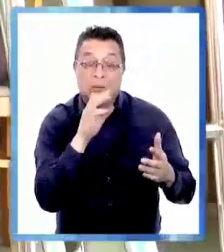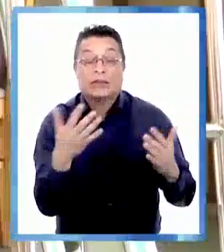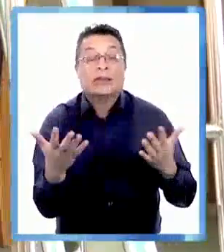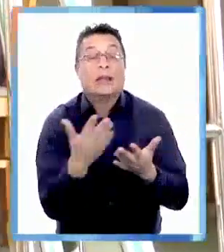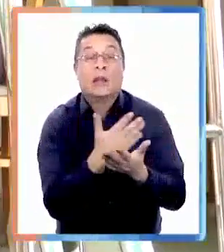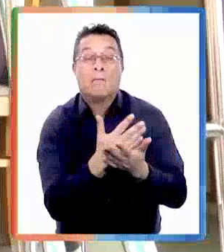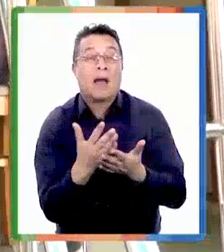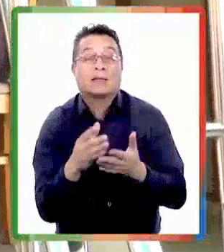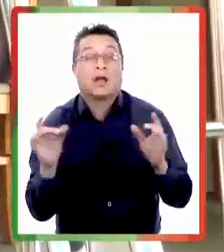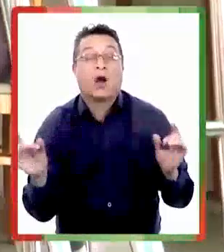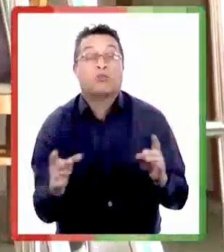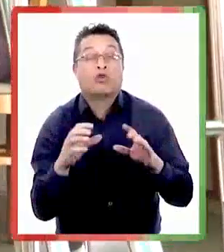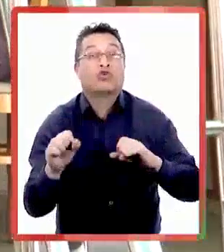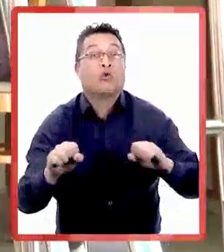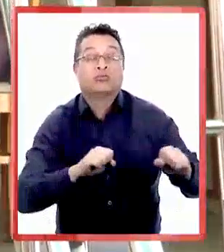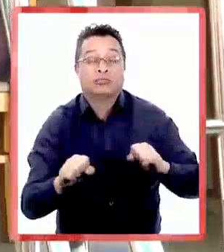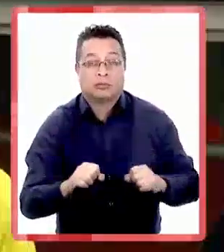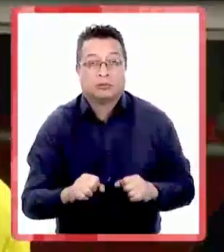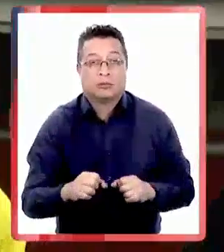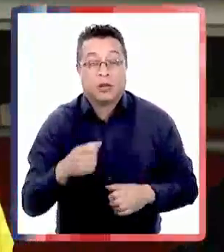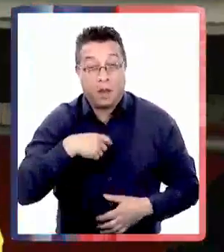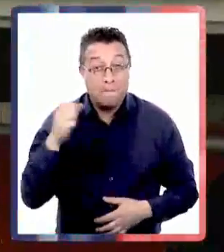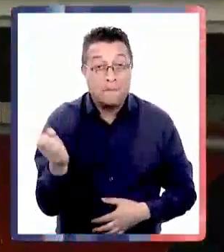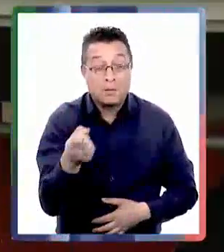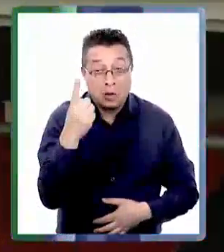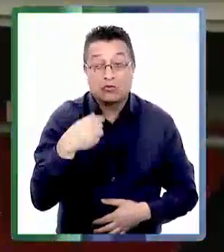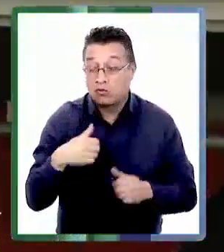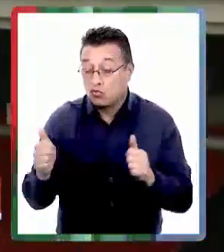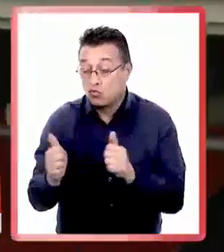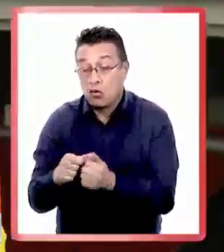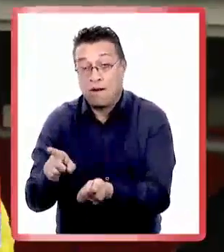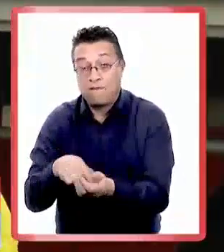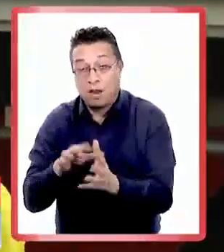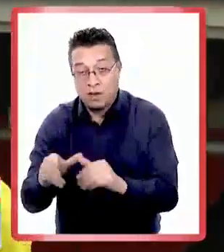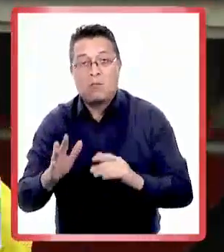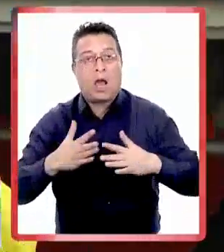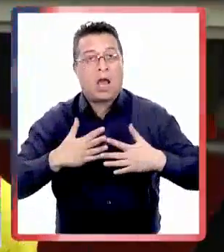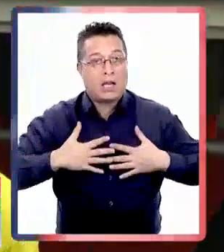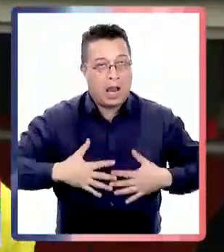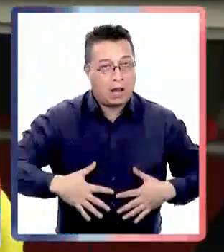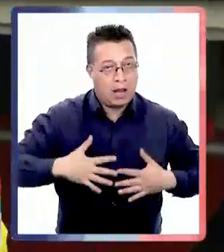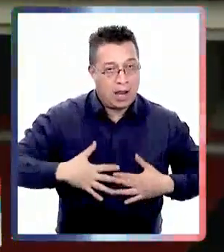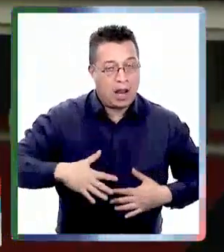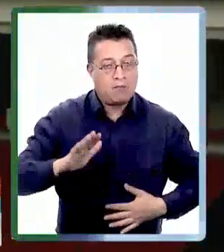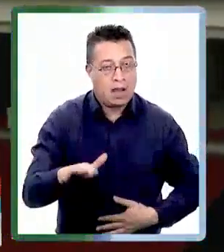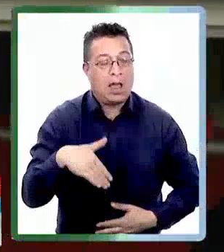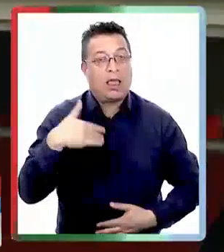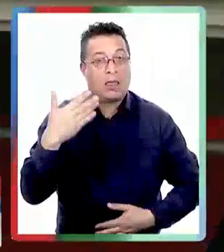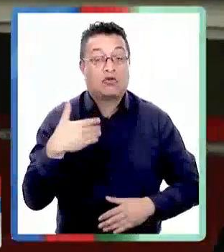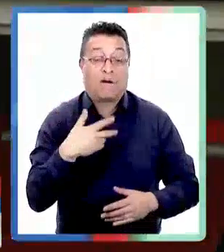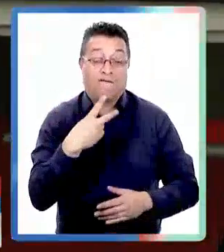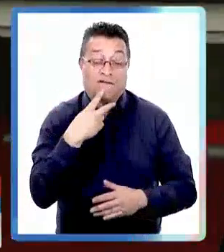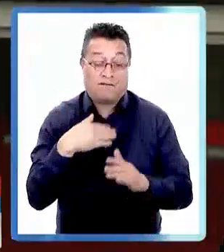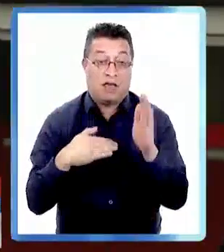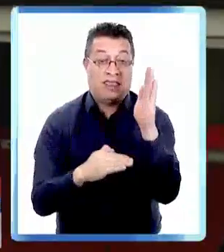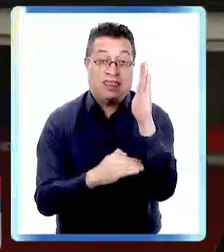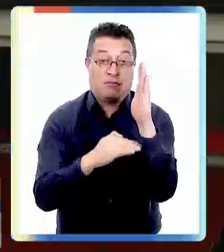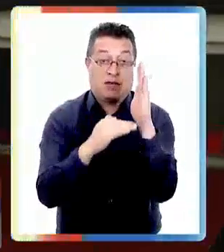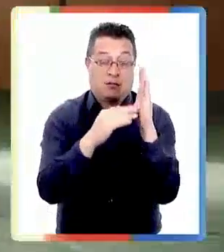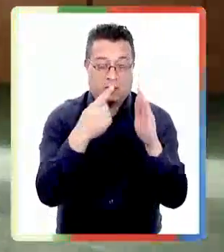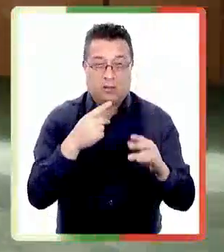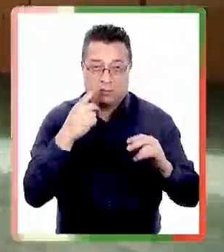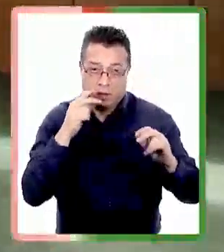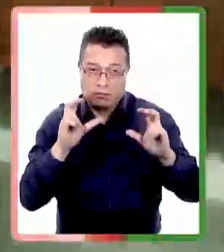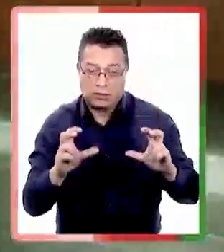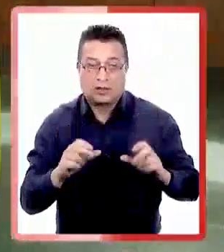pasaría ante una ocasión así primero me ajusto con mi familia y guardo la calma y después yo que vivo en departamento subo al